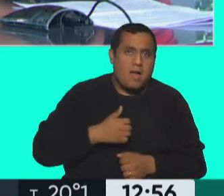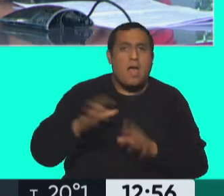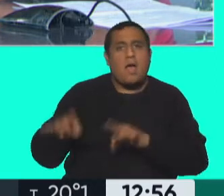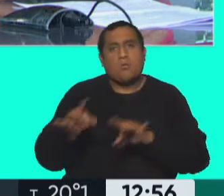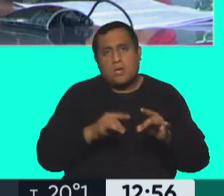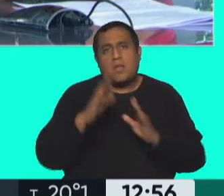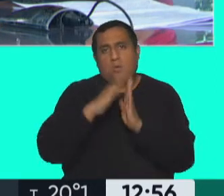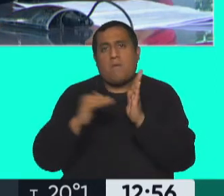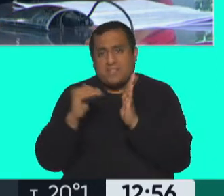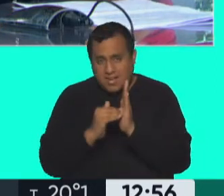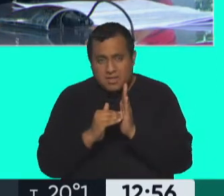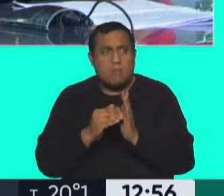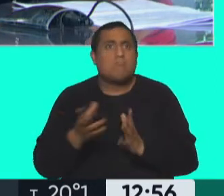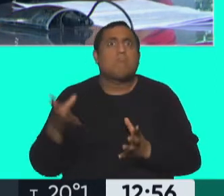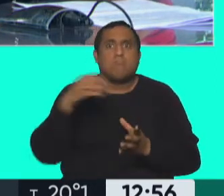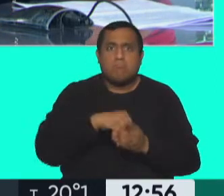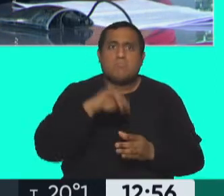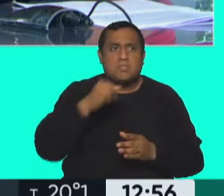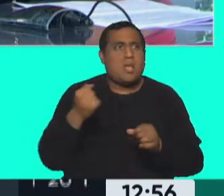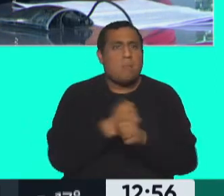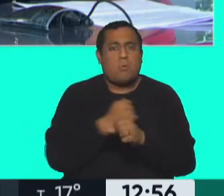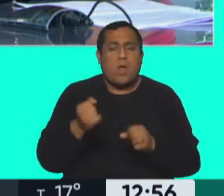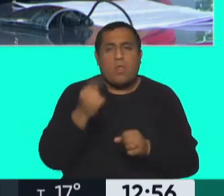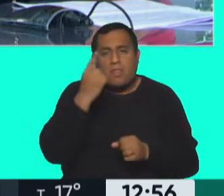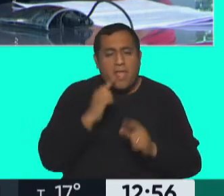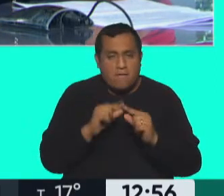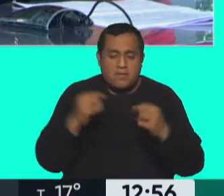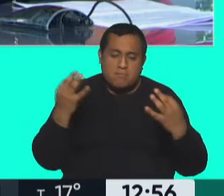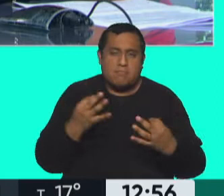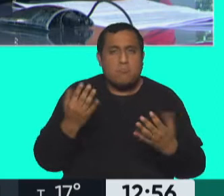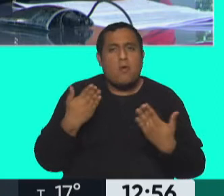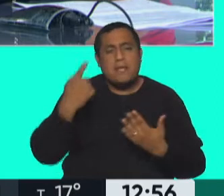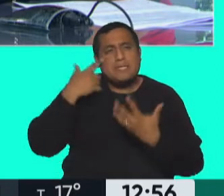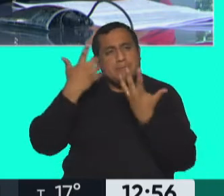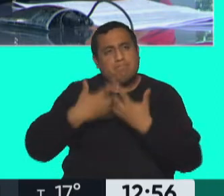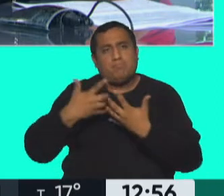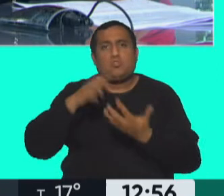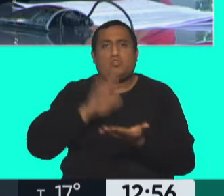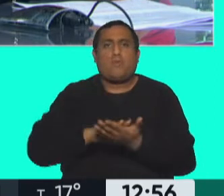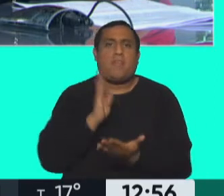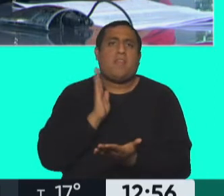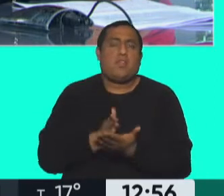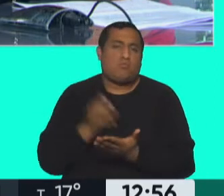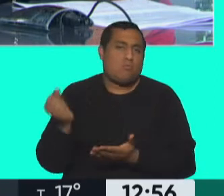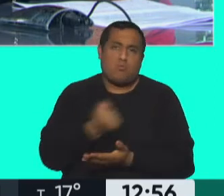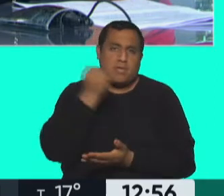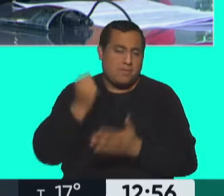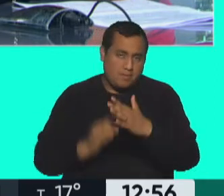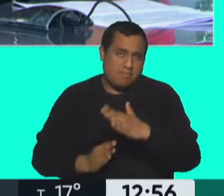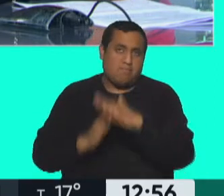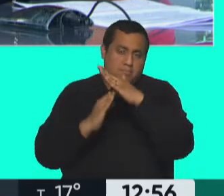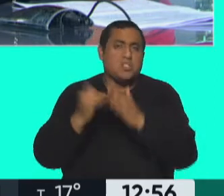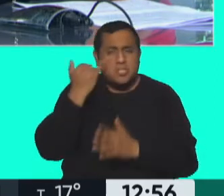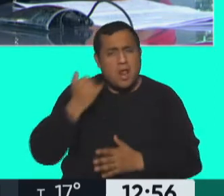incorporaron a la declaración. Así que es un gran día, porque nos invita a reflexionar acerca de estos derechos fundamentales que ya